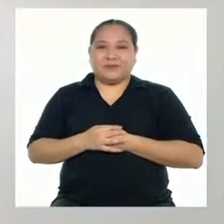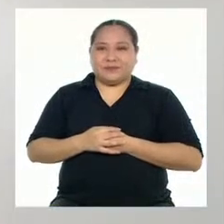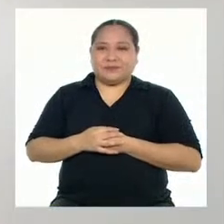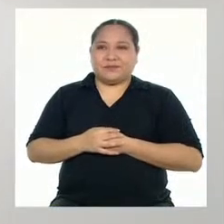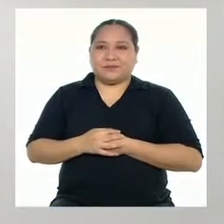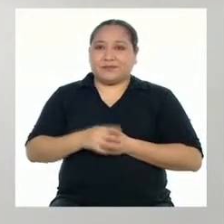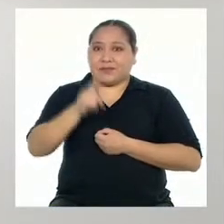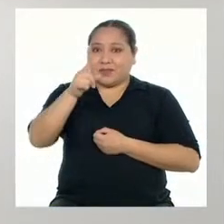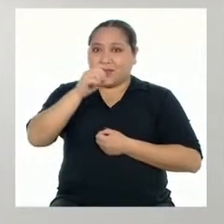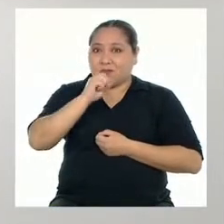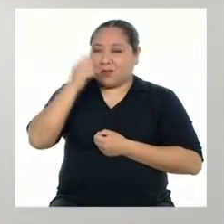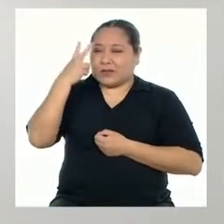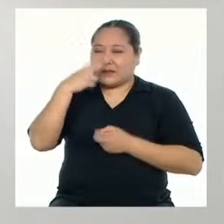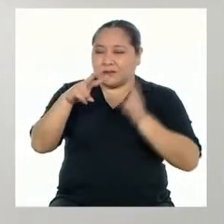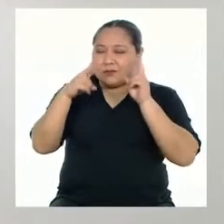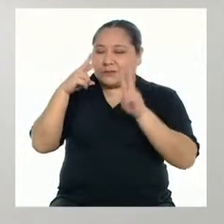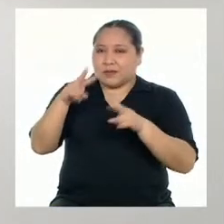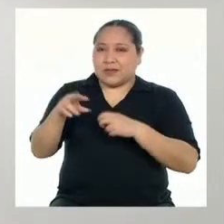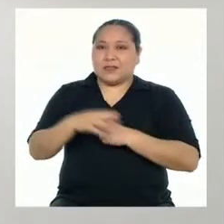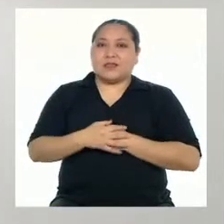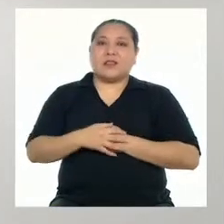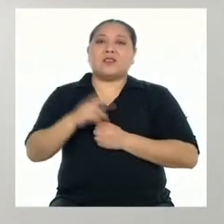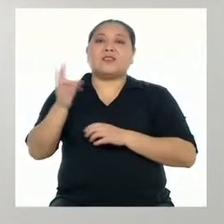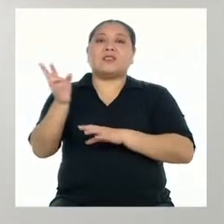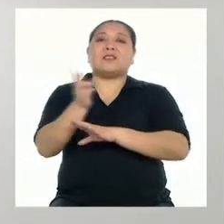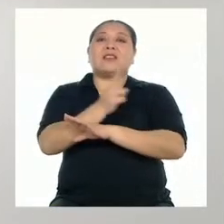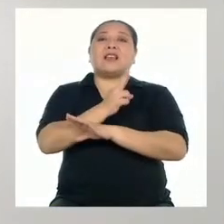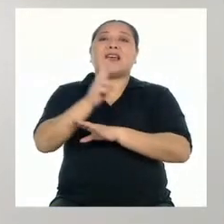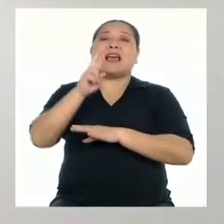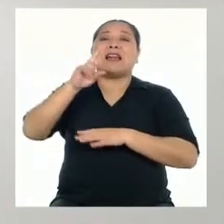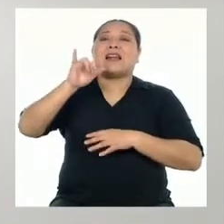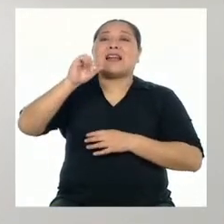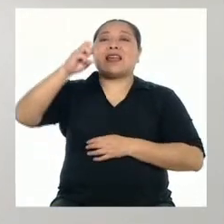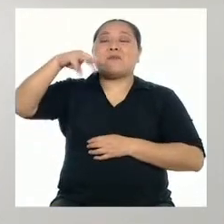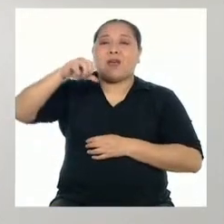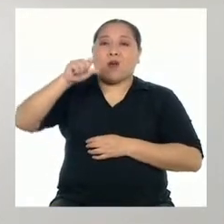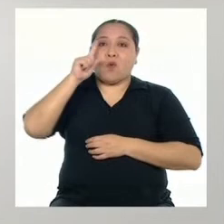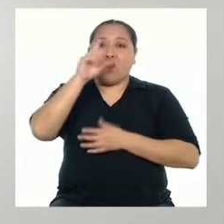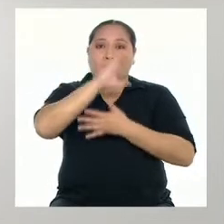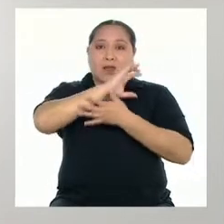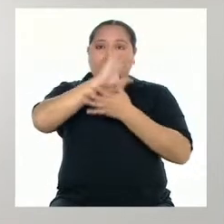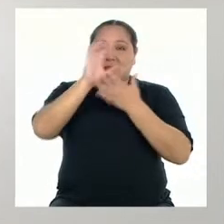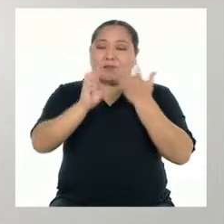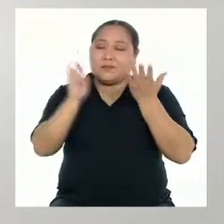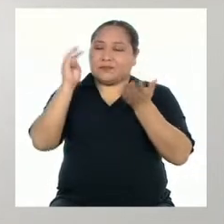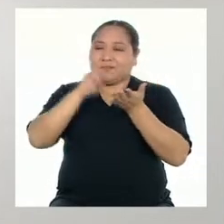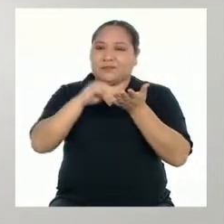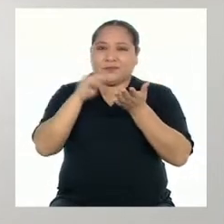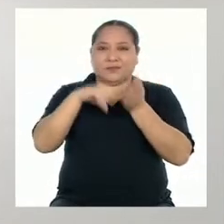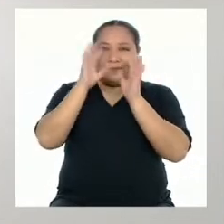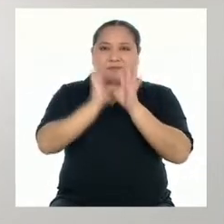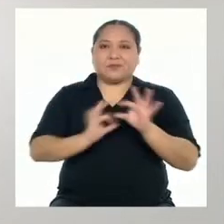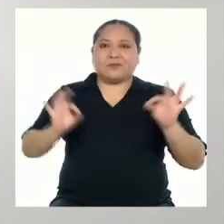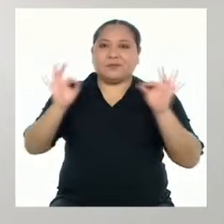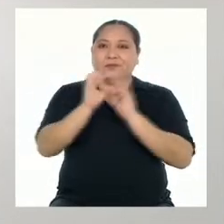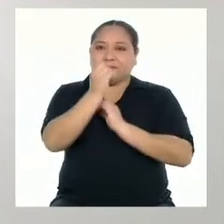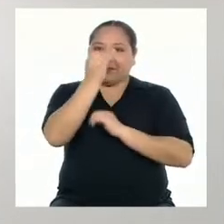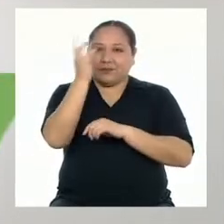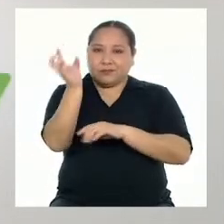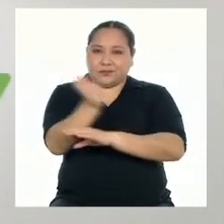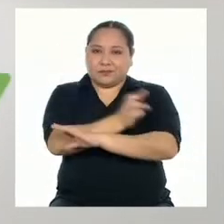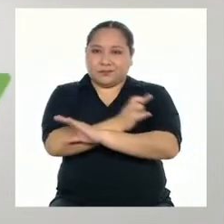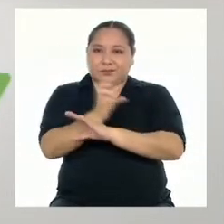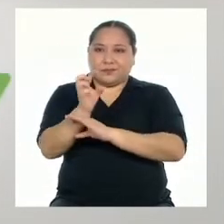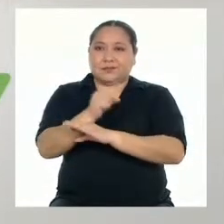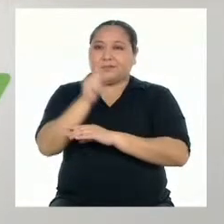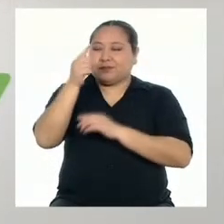Lo que acabas de reconocer es la rima, una de las características más importantes de alguna poesía.